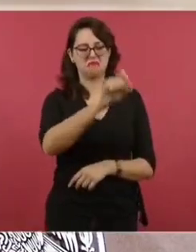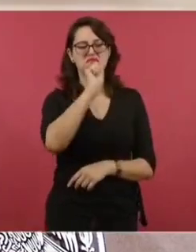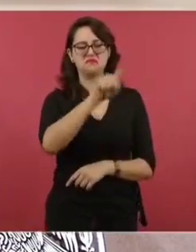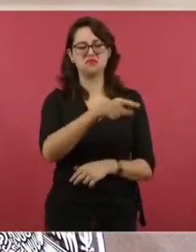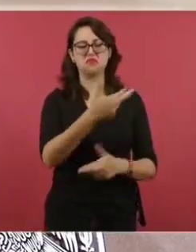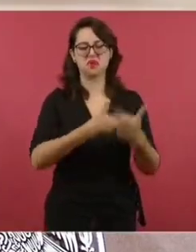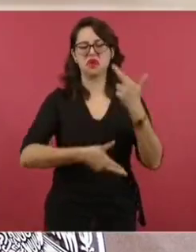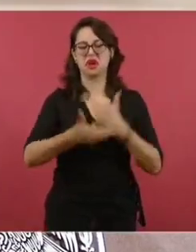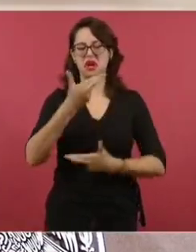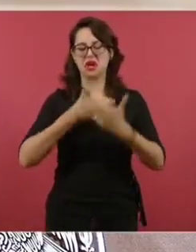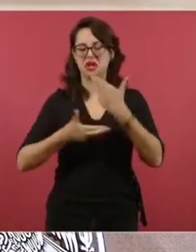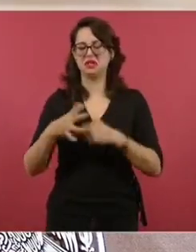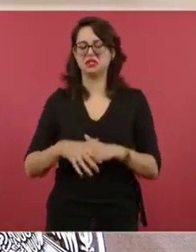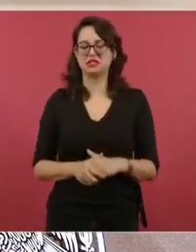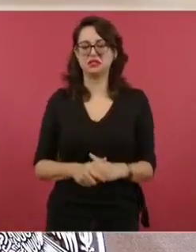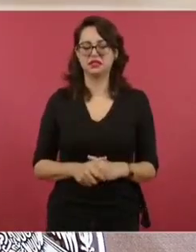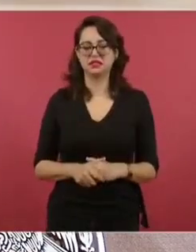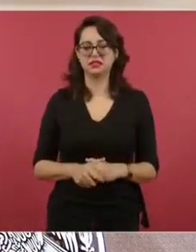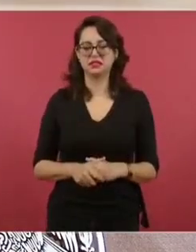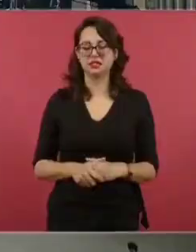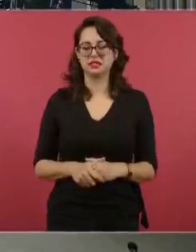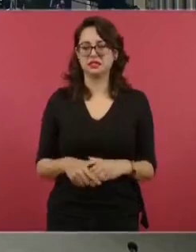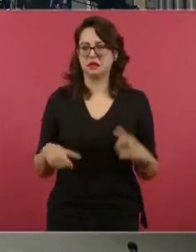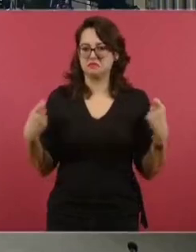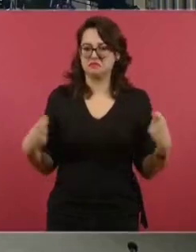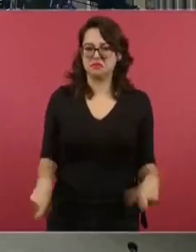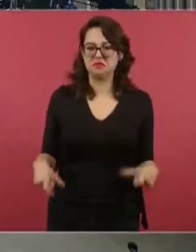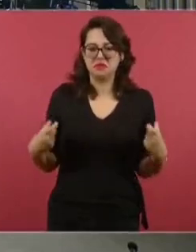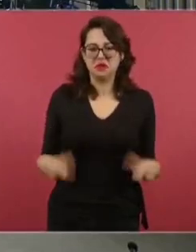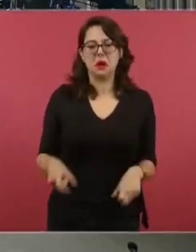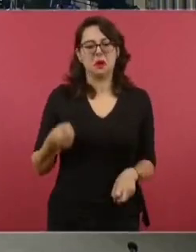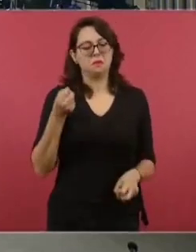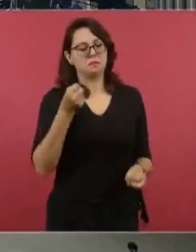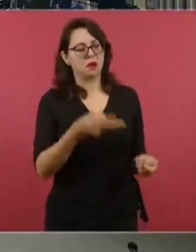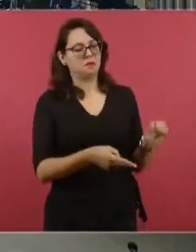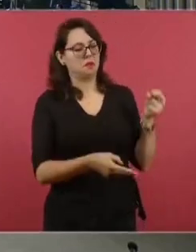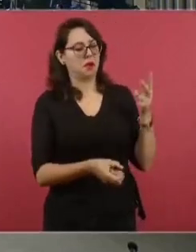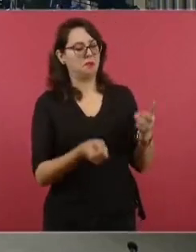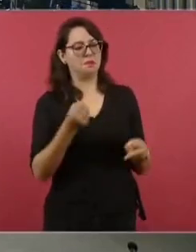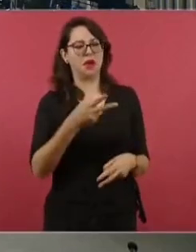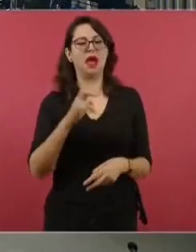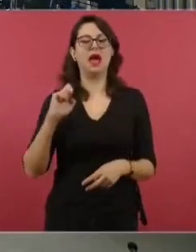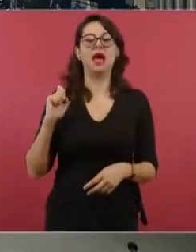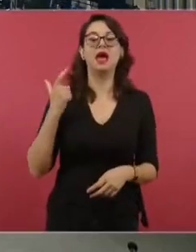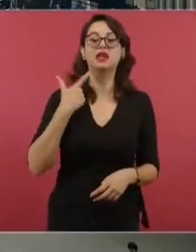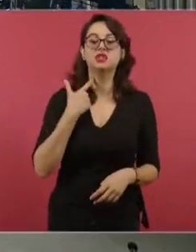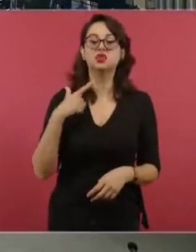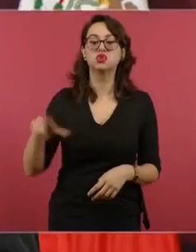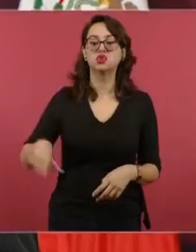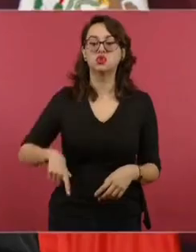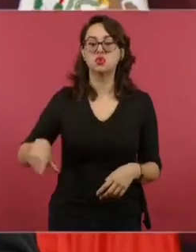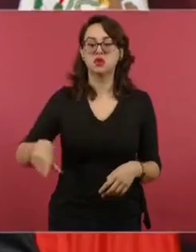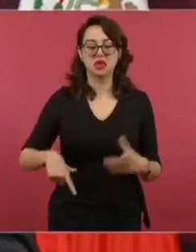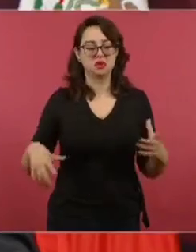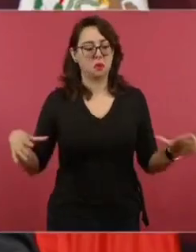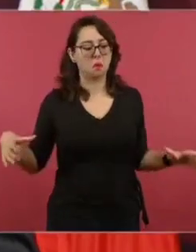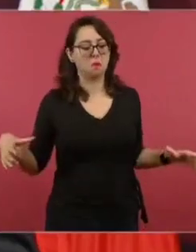los que gobernaban para ellos